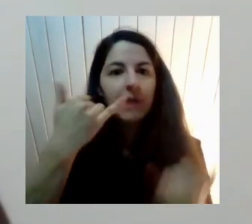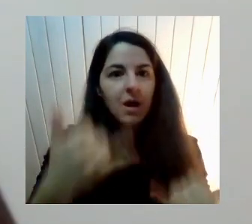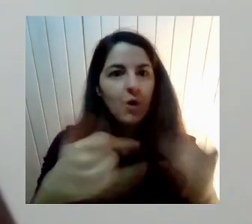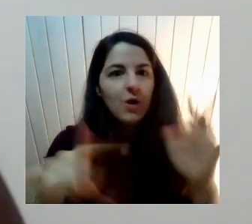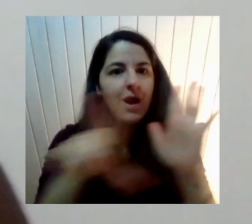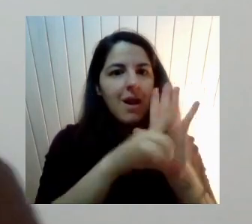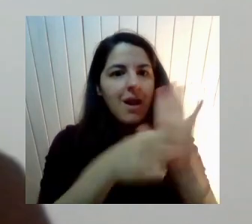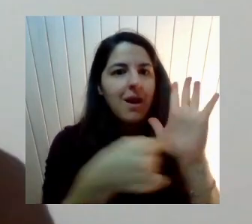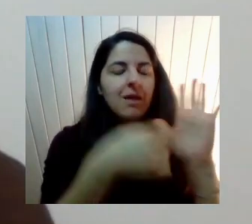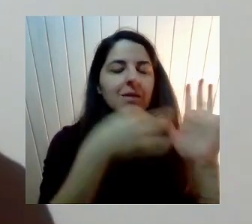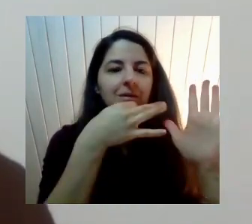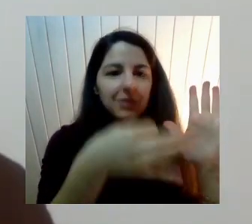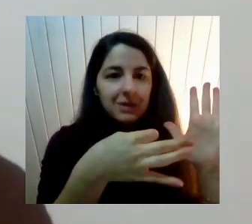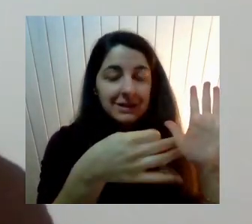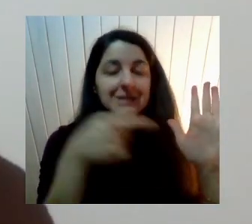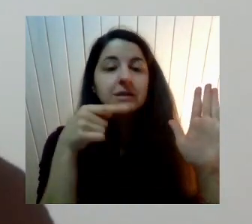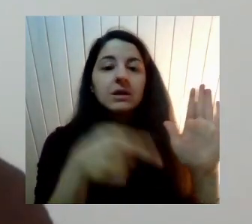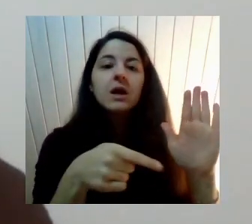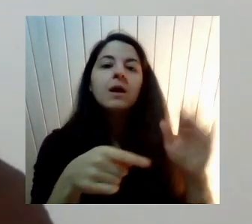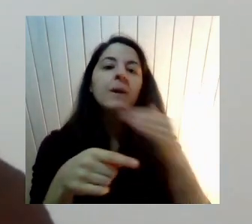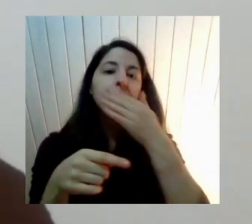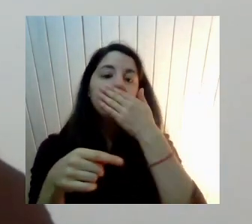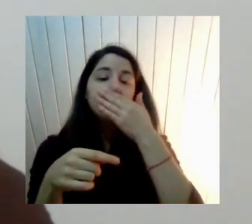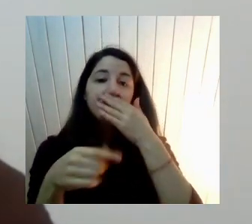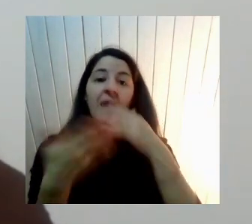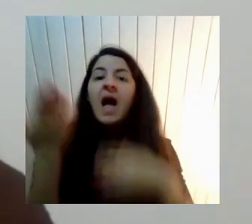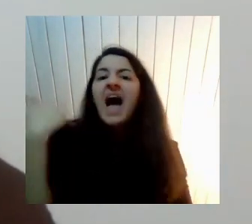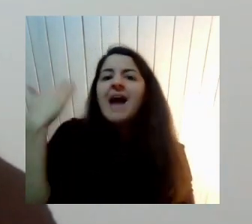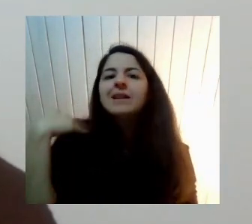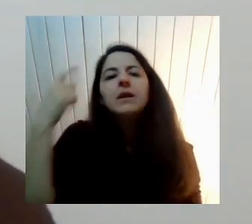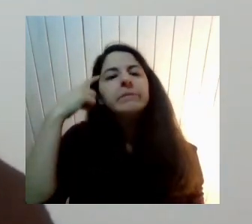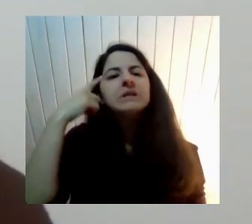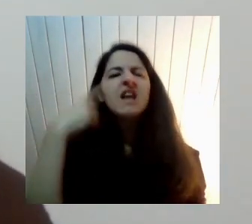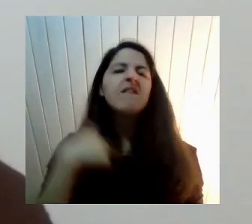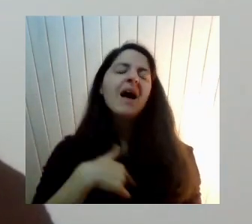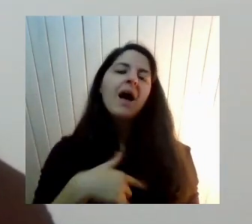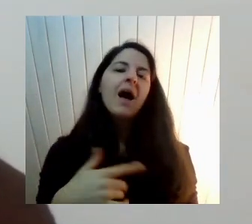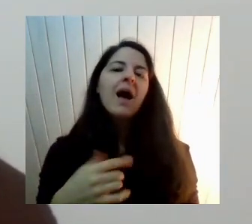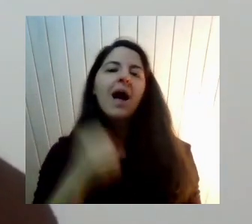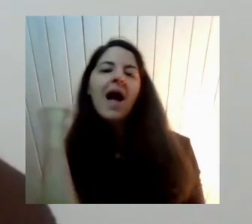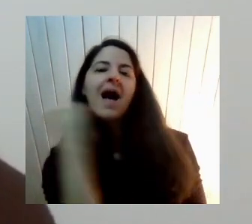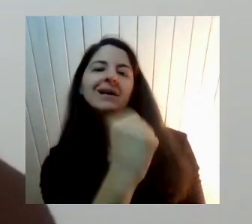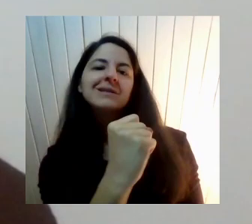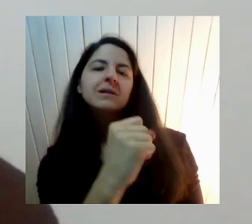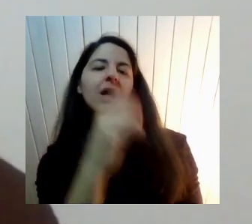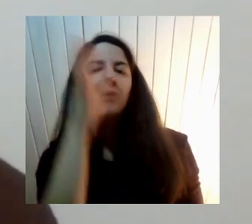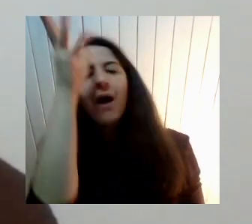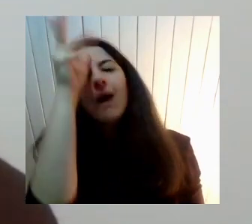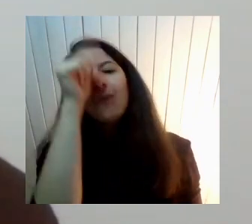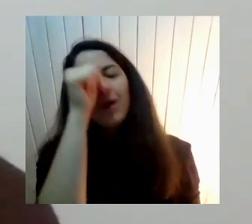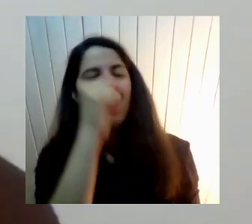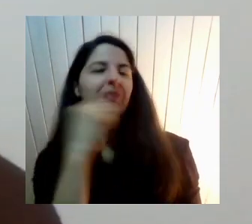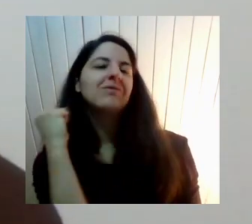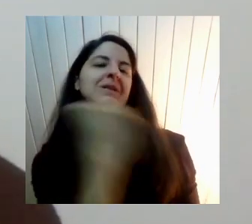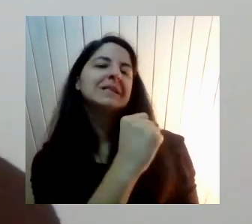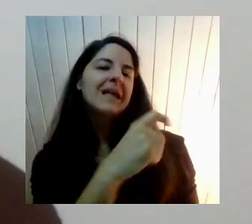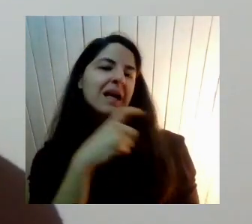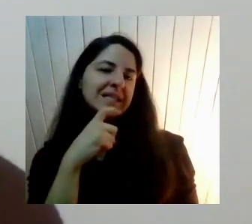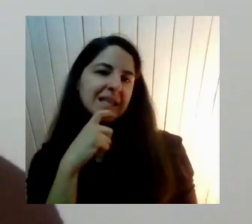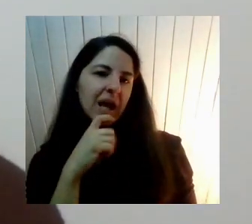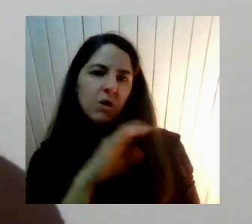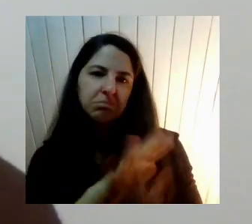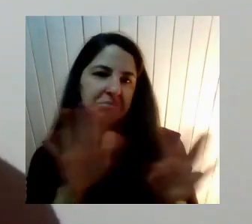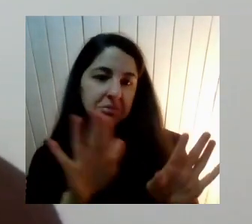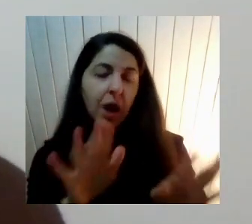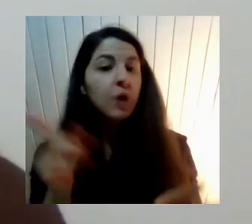entendía El móvil machista Que había Atrás de esos Asesinatos Y cuando el feminicidio Comienza a ser ley También empezamos